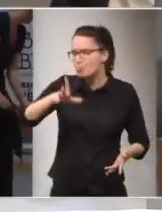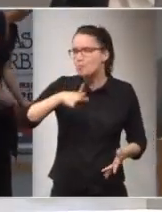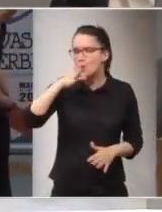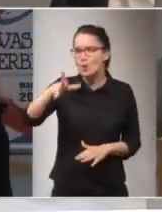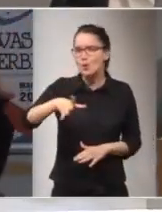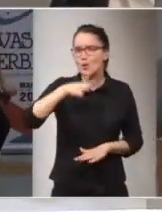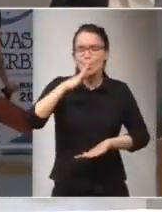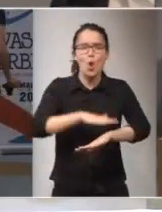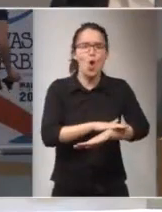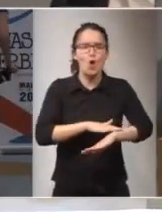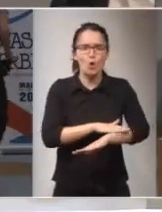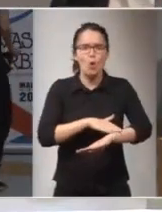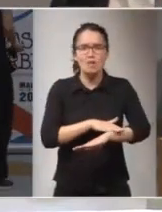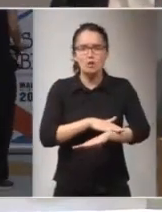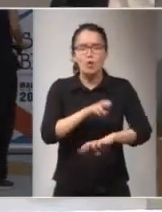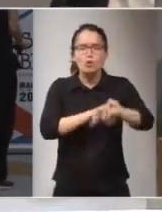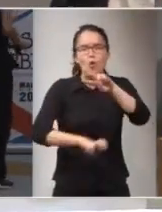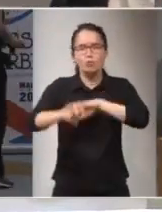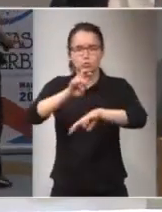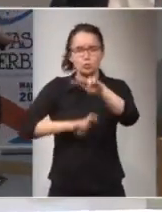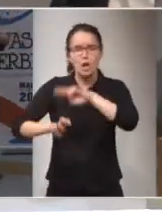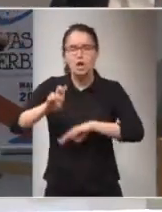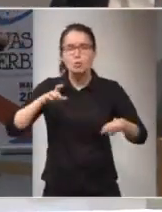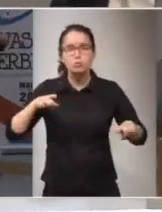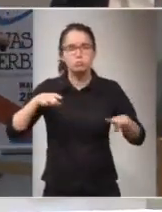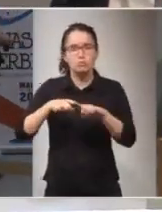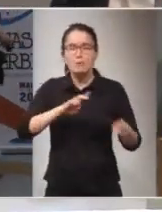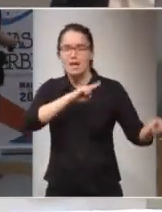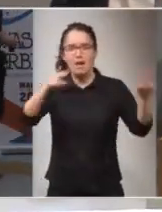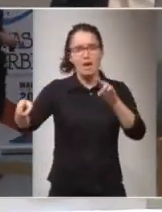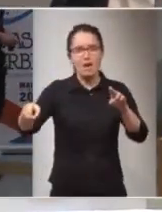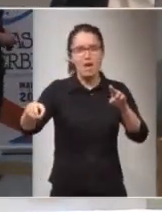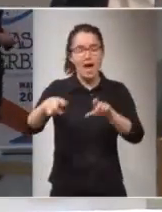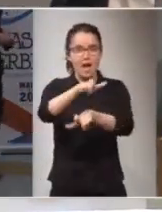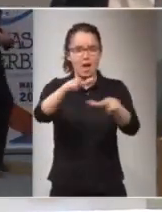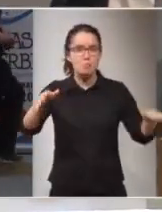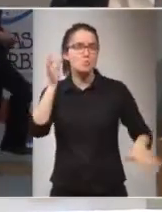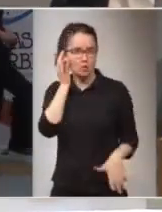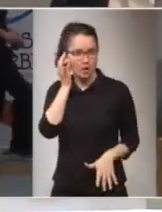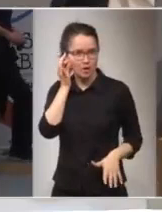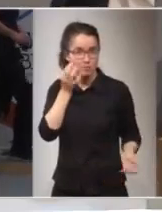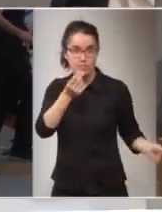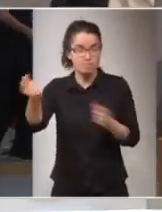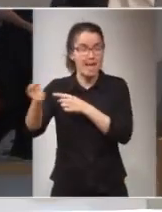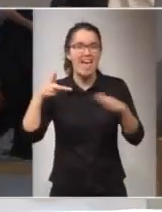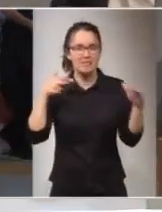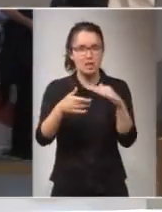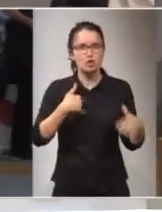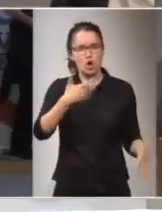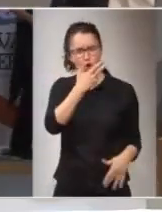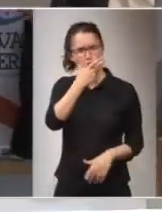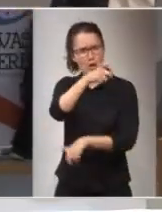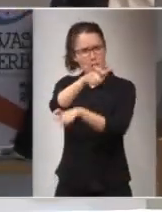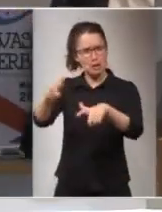gobiernos no buscan una fórmula de dar una respuesta también a las mujeres para que no inmigran porque yo conozco a gente